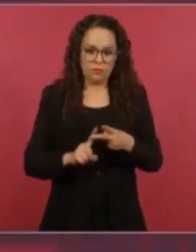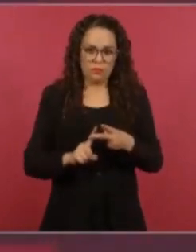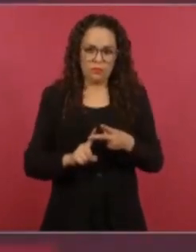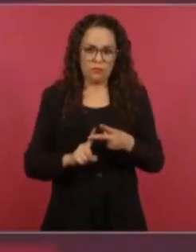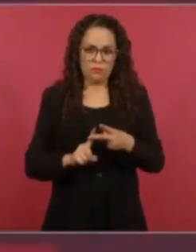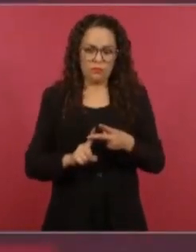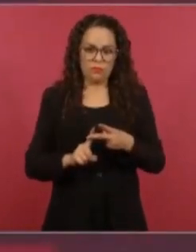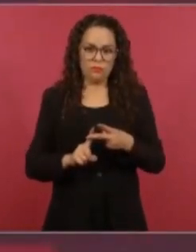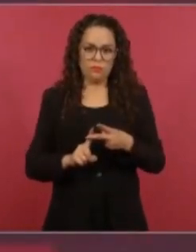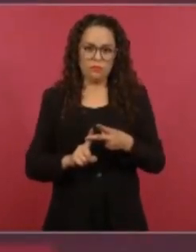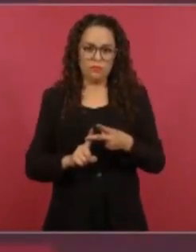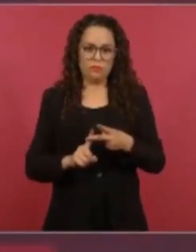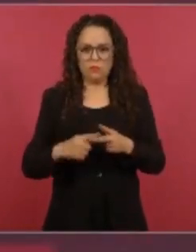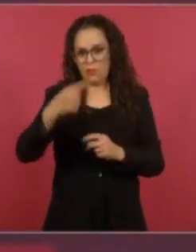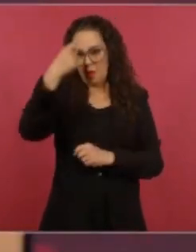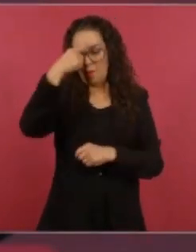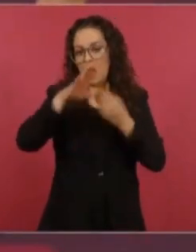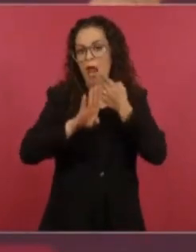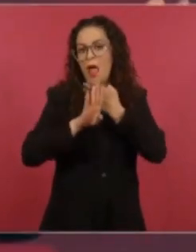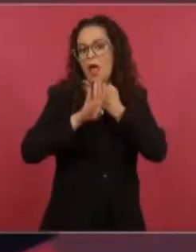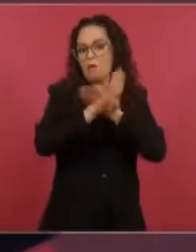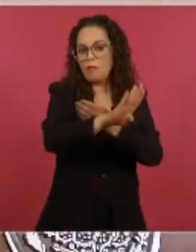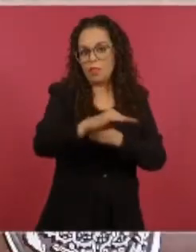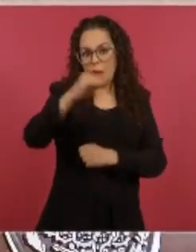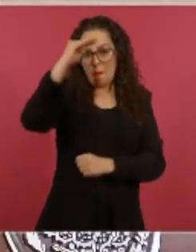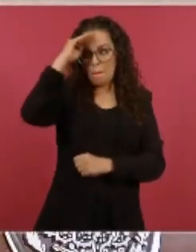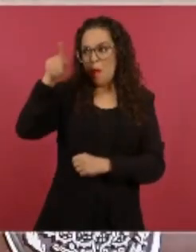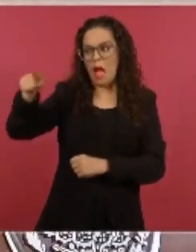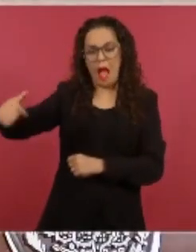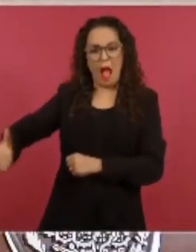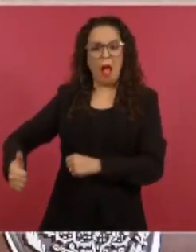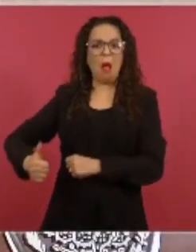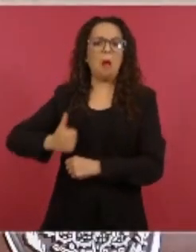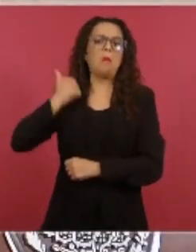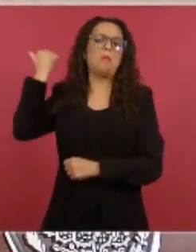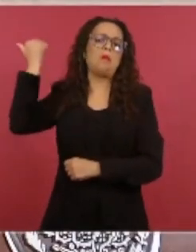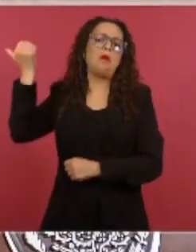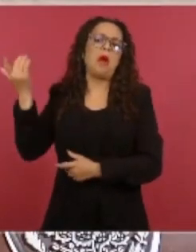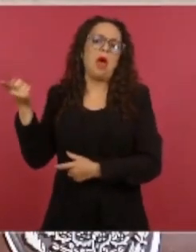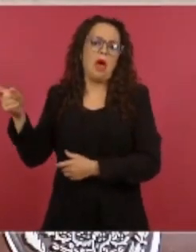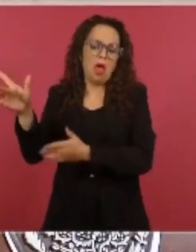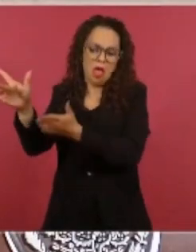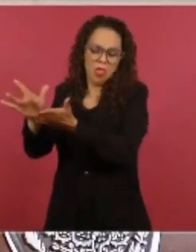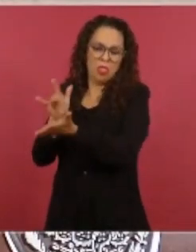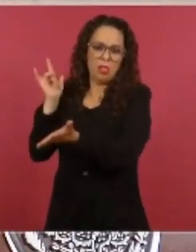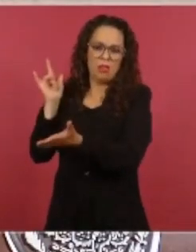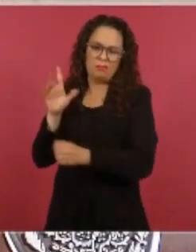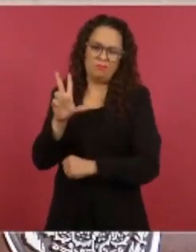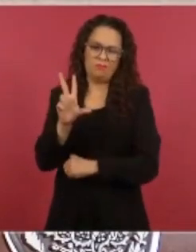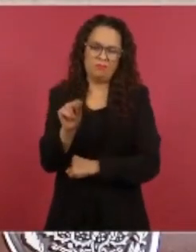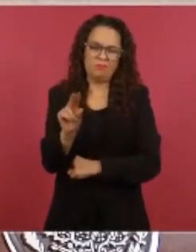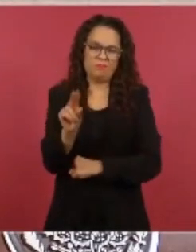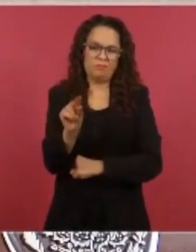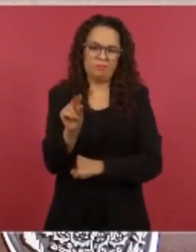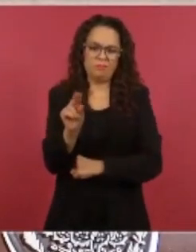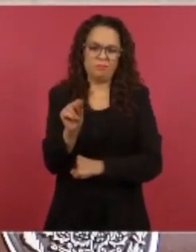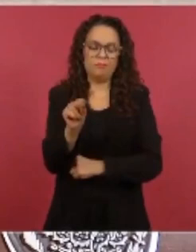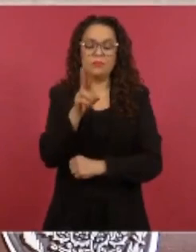es mejor que